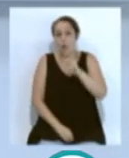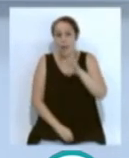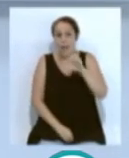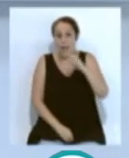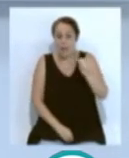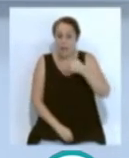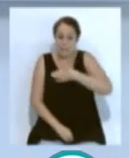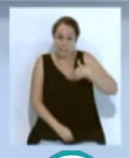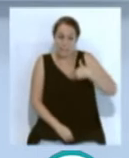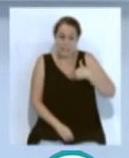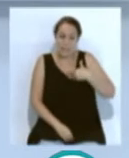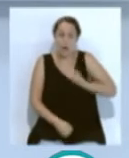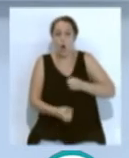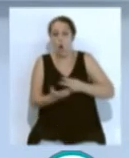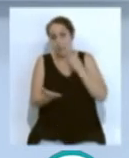en el mes de septiembre.